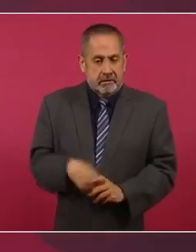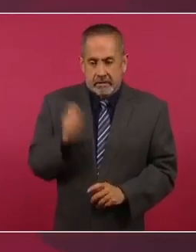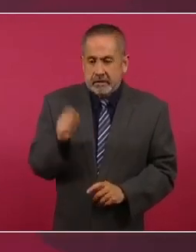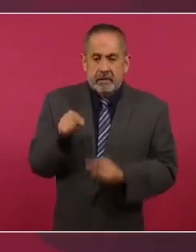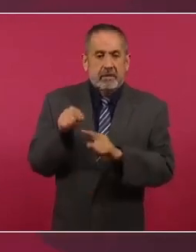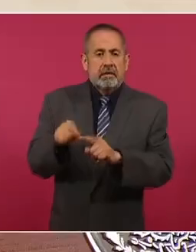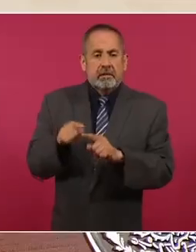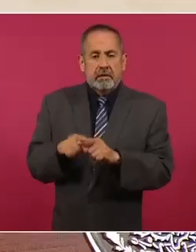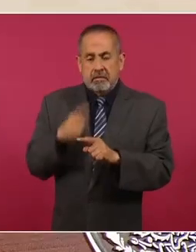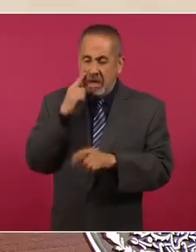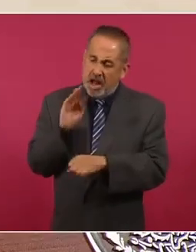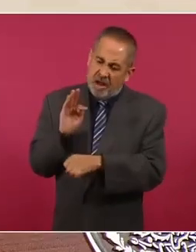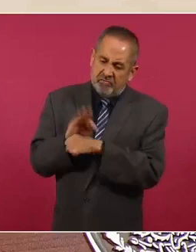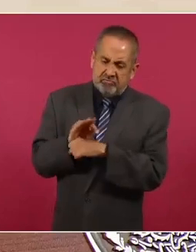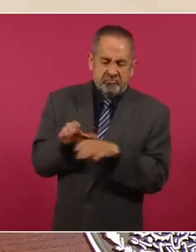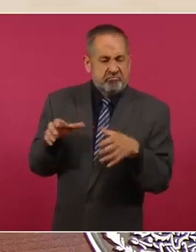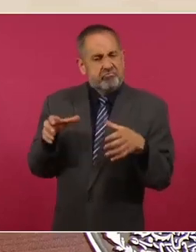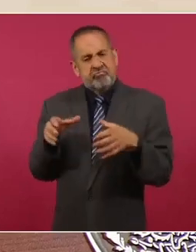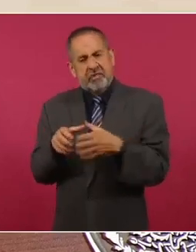un blindaje